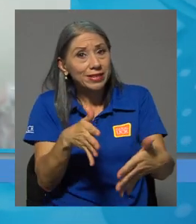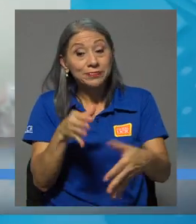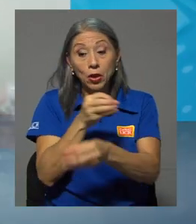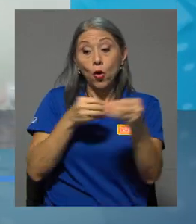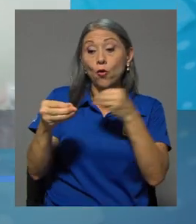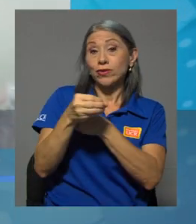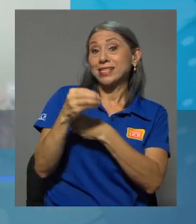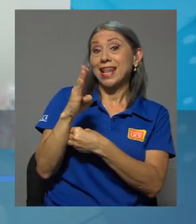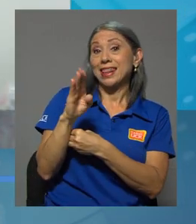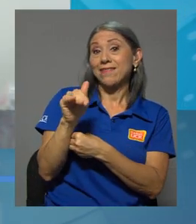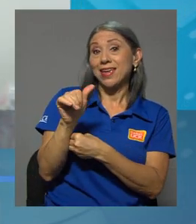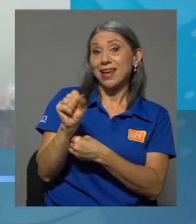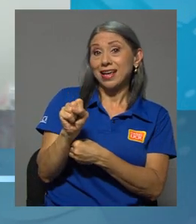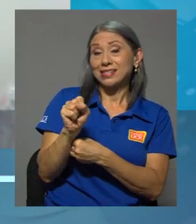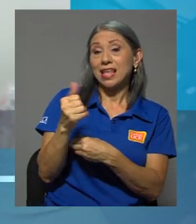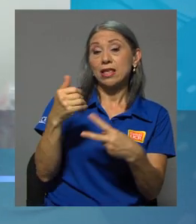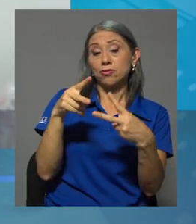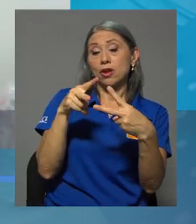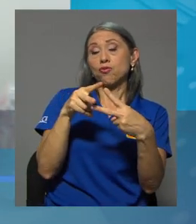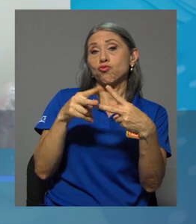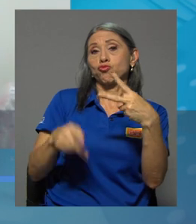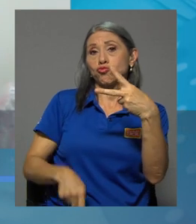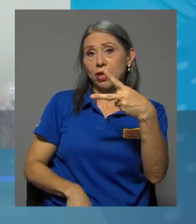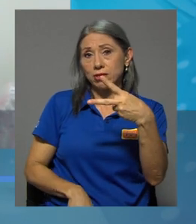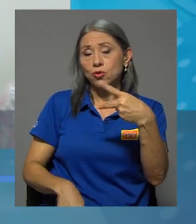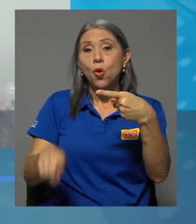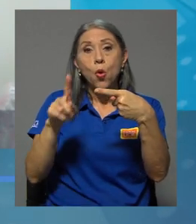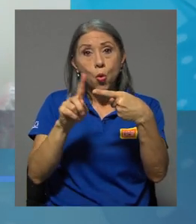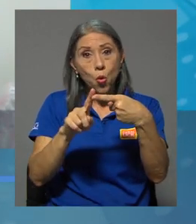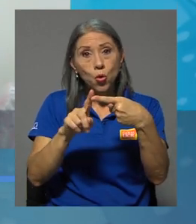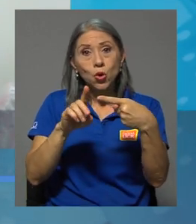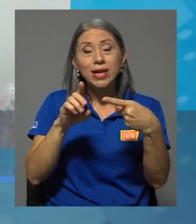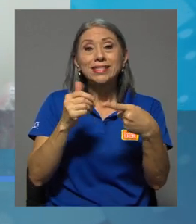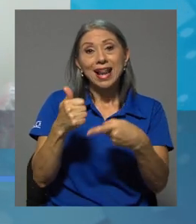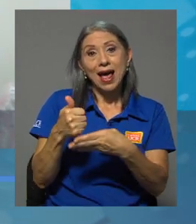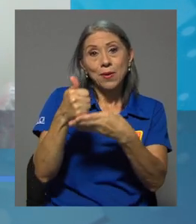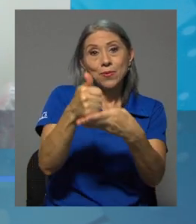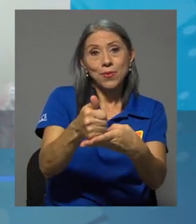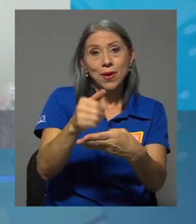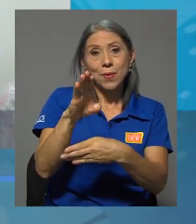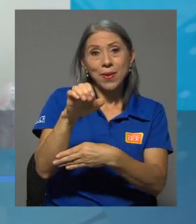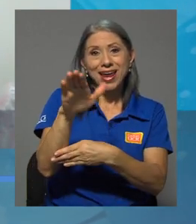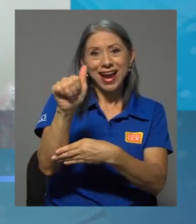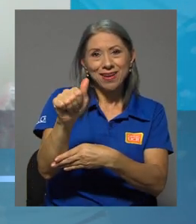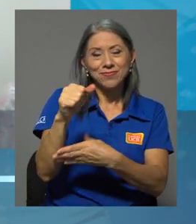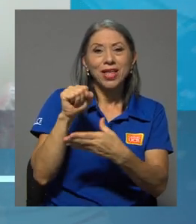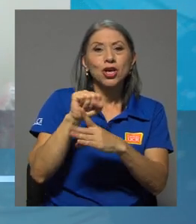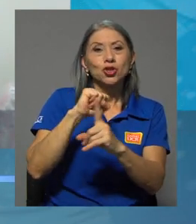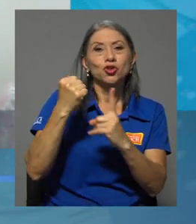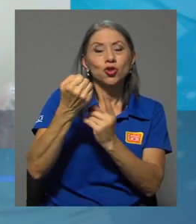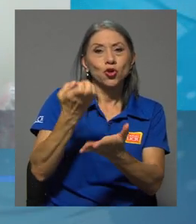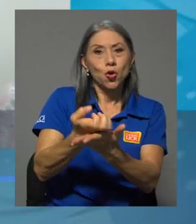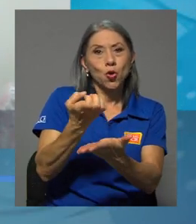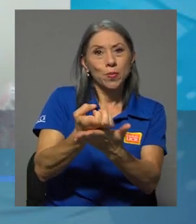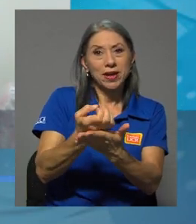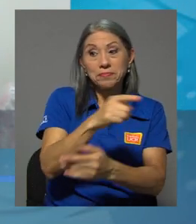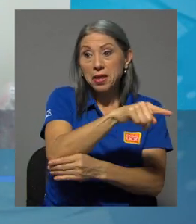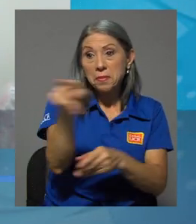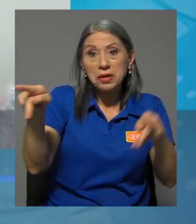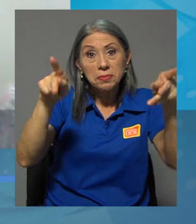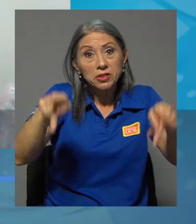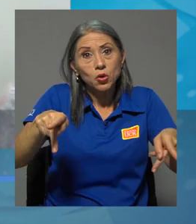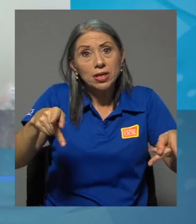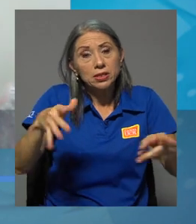Becas tiene dos grandes componentes y uno justamente es lo que es la beca socioeconómica para aquella población becaria y